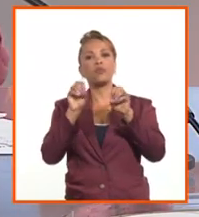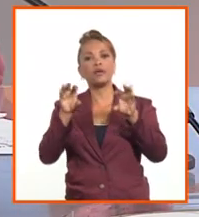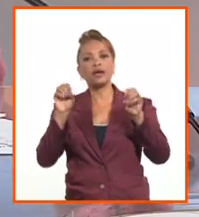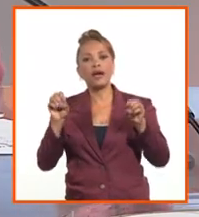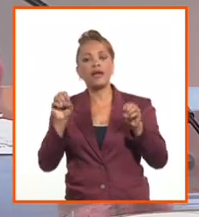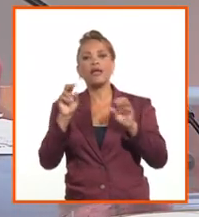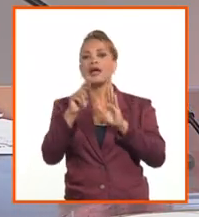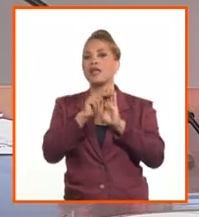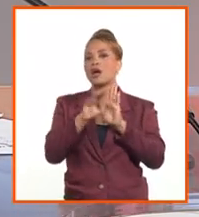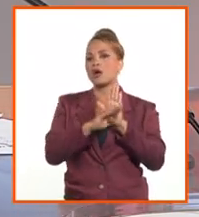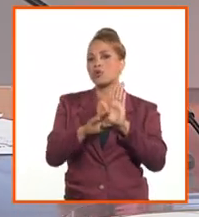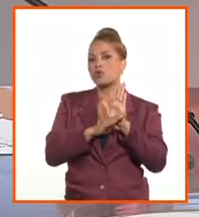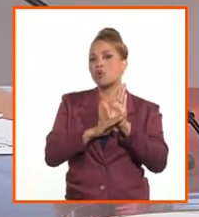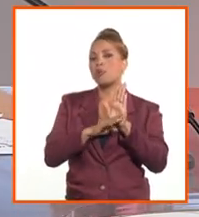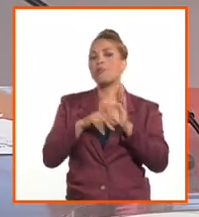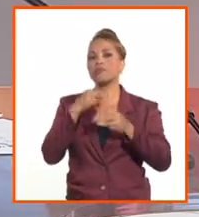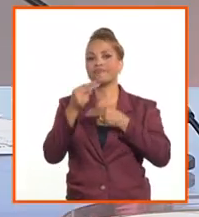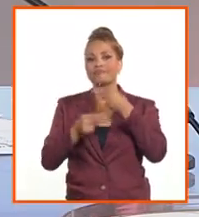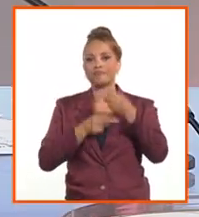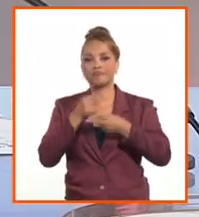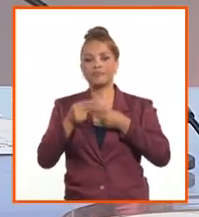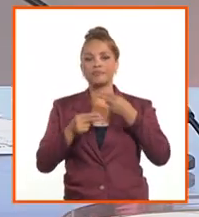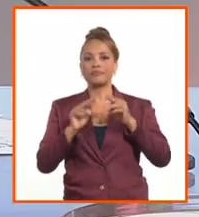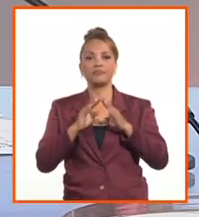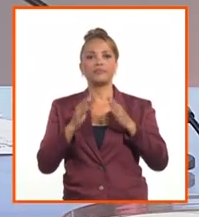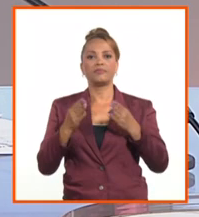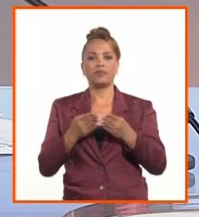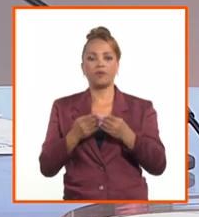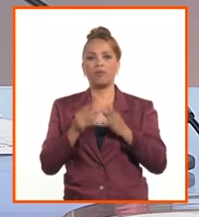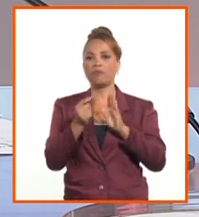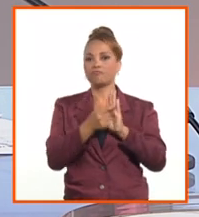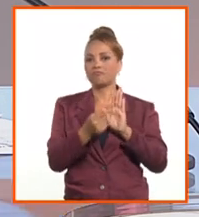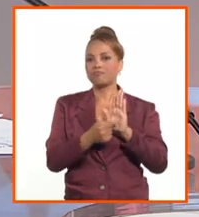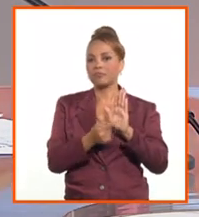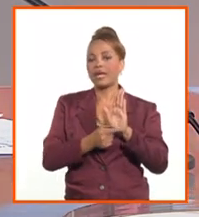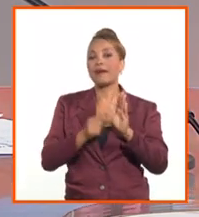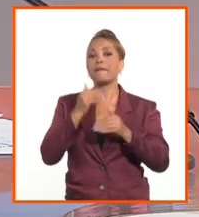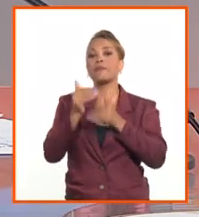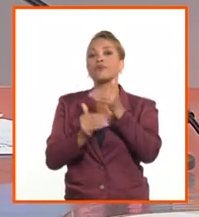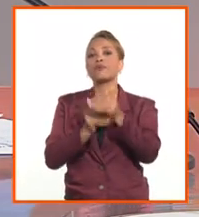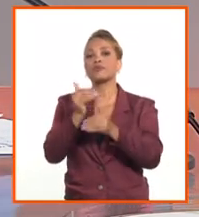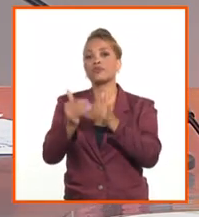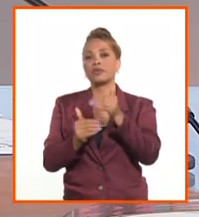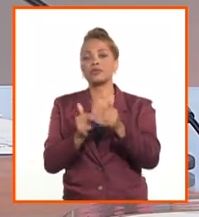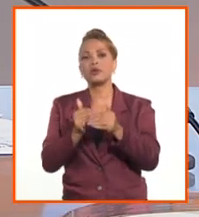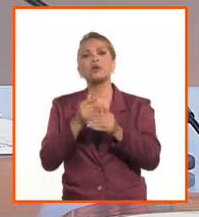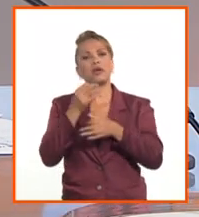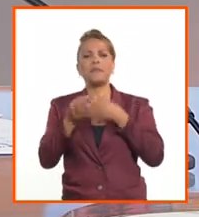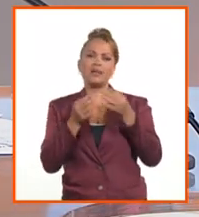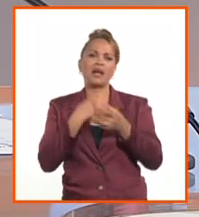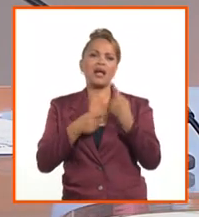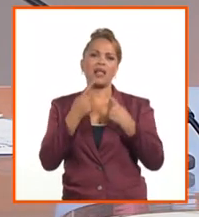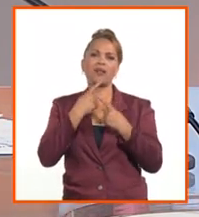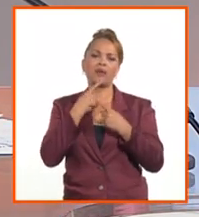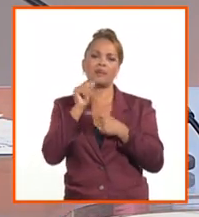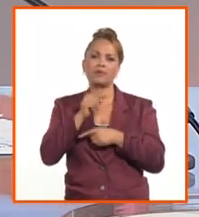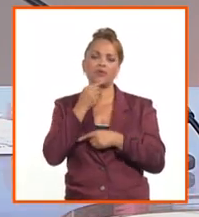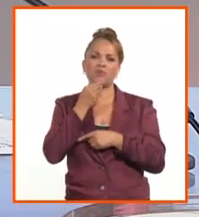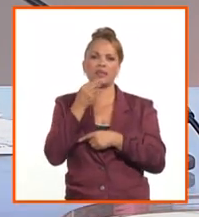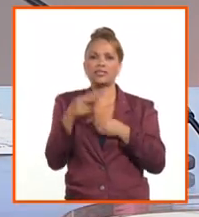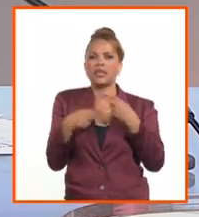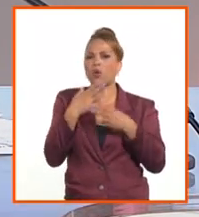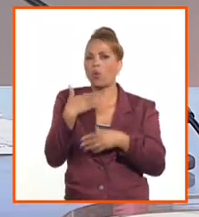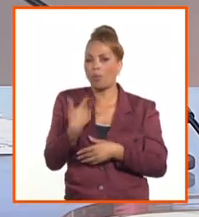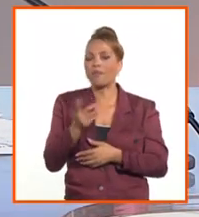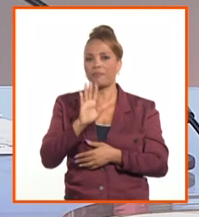que van a implementar este proceso, vamos a explicar un poquito cómo las personas lo pueden hacer. Es